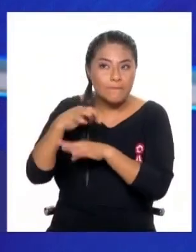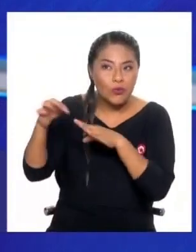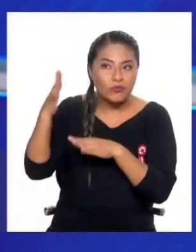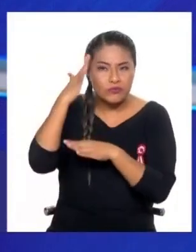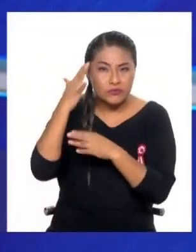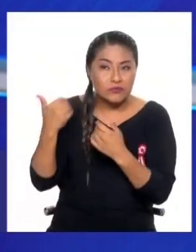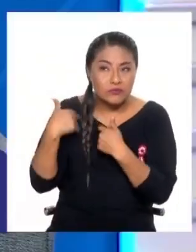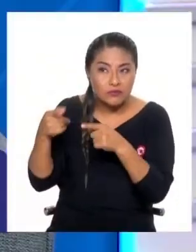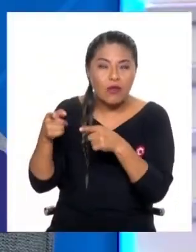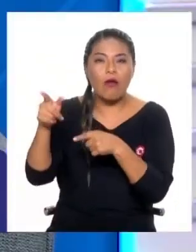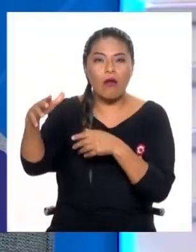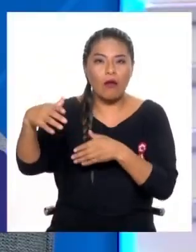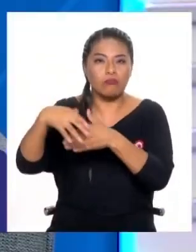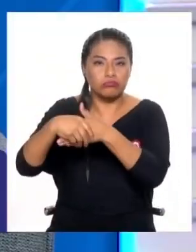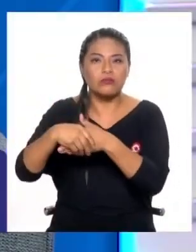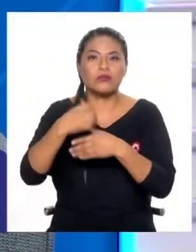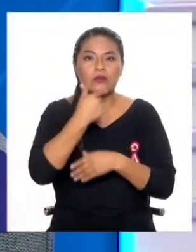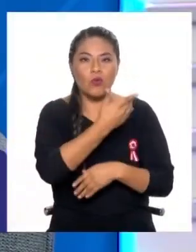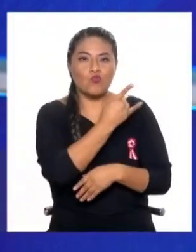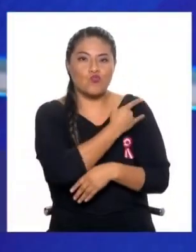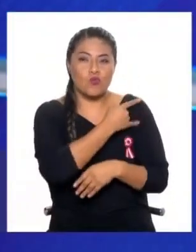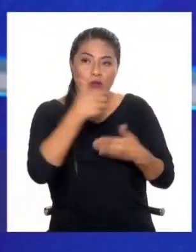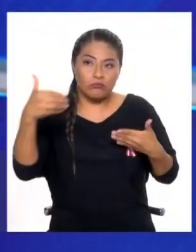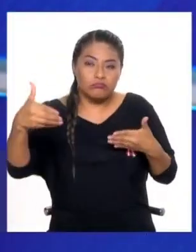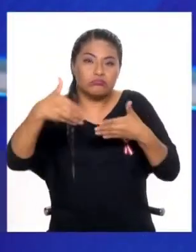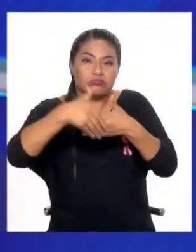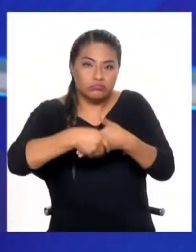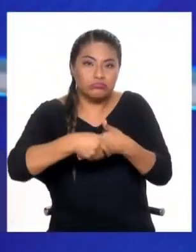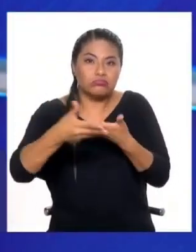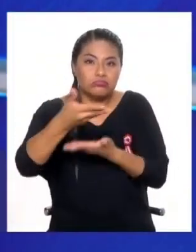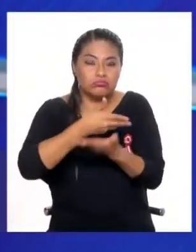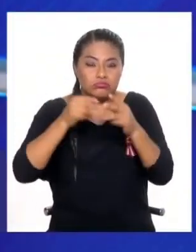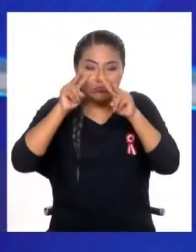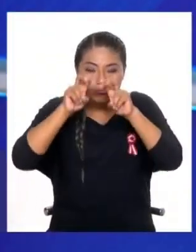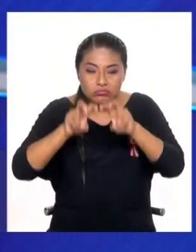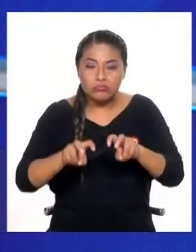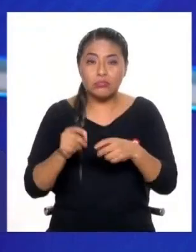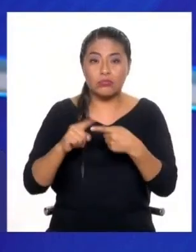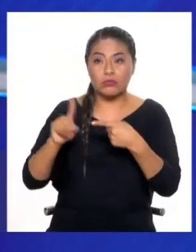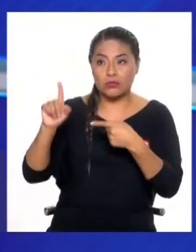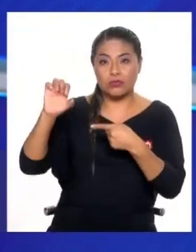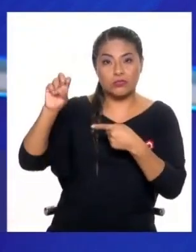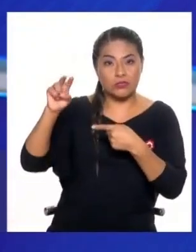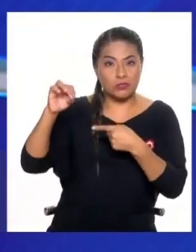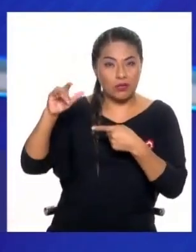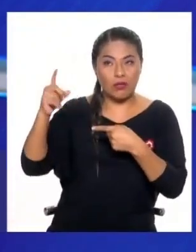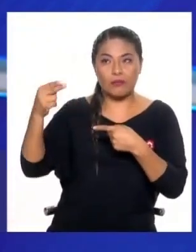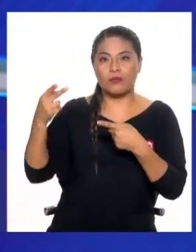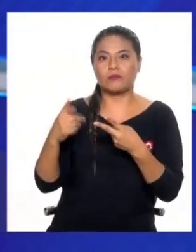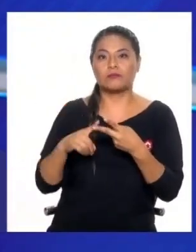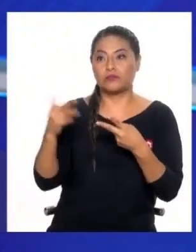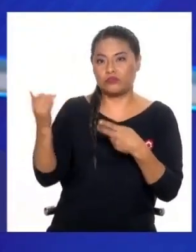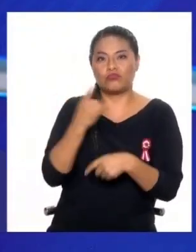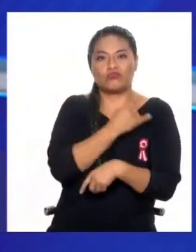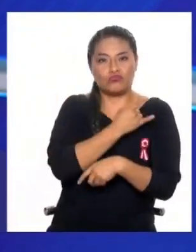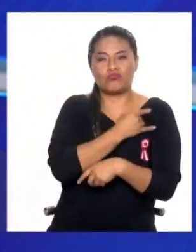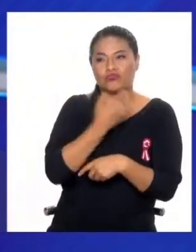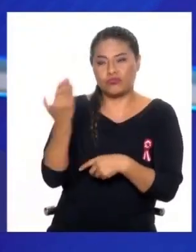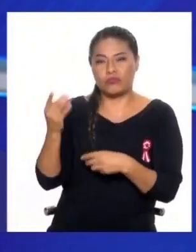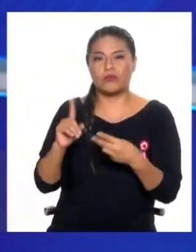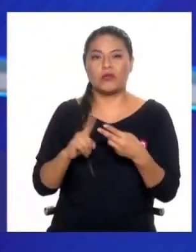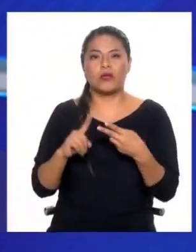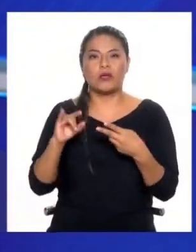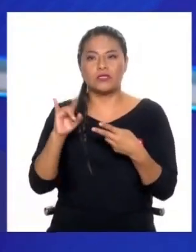universidades, por ejemplo. O tenemos las instituciones públicas de investigación, CENAMI, bueno, nuestra universidad, el